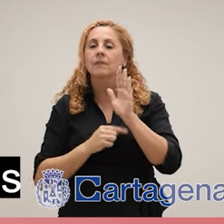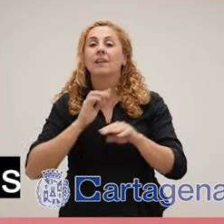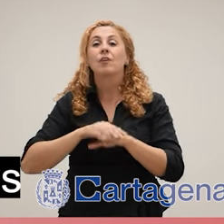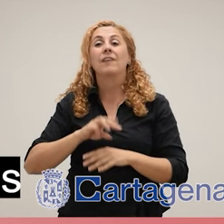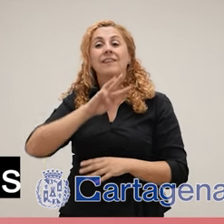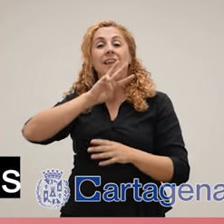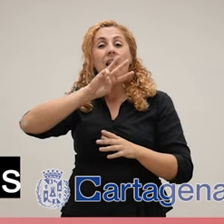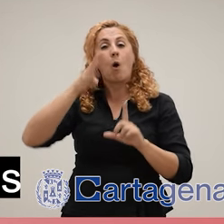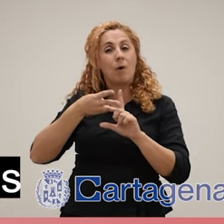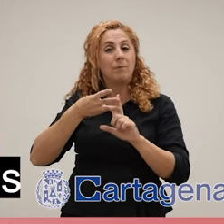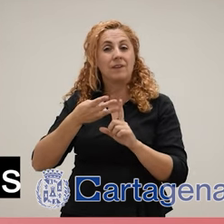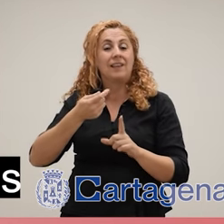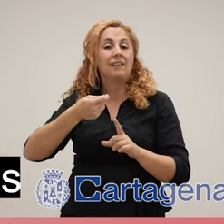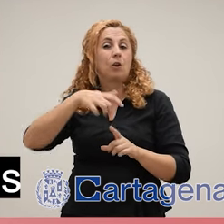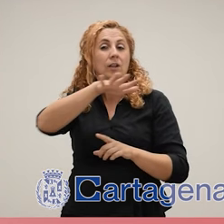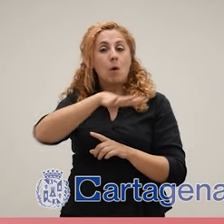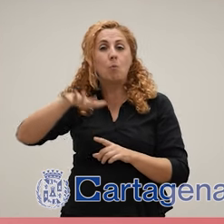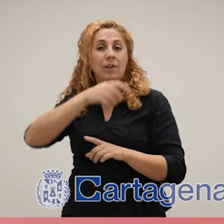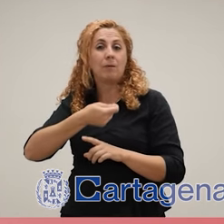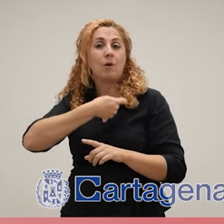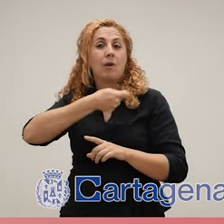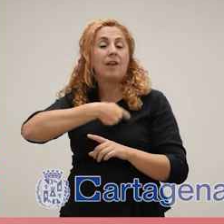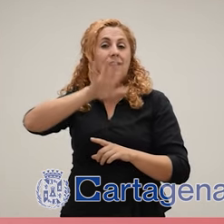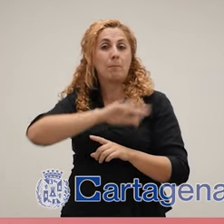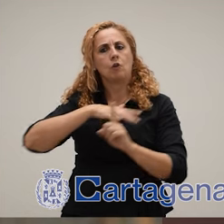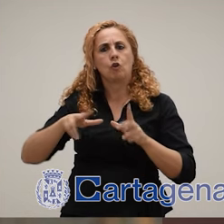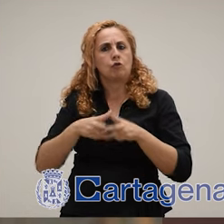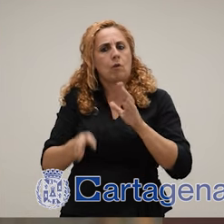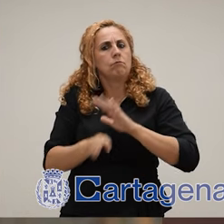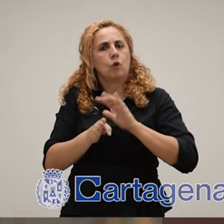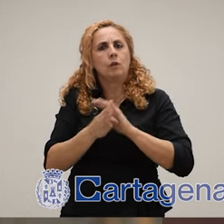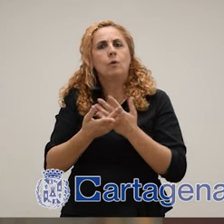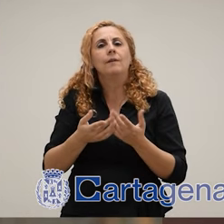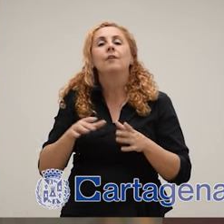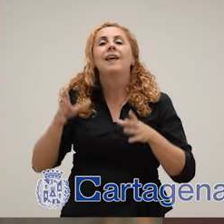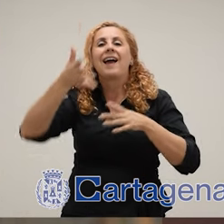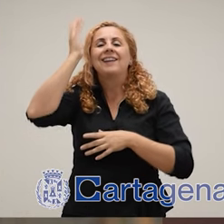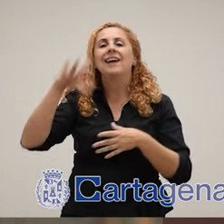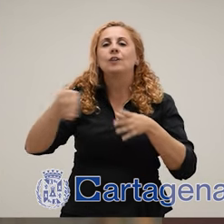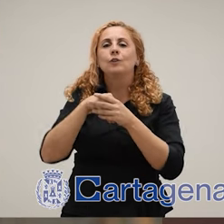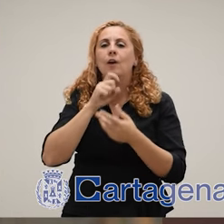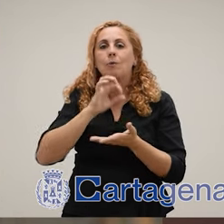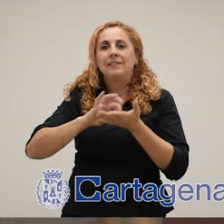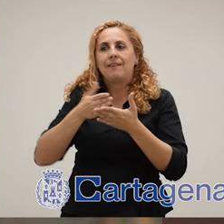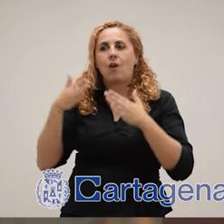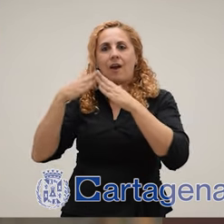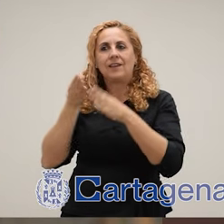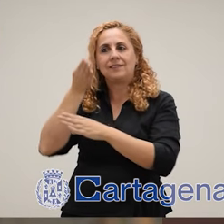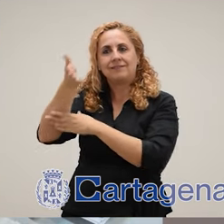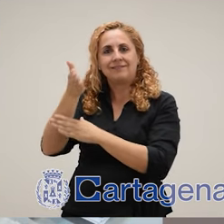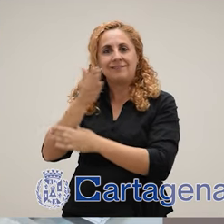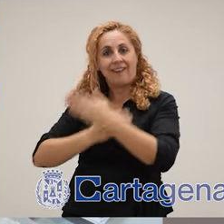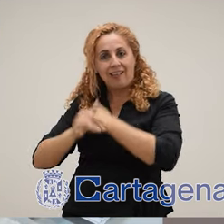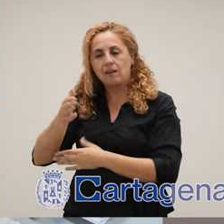único premio de este año a una administración pública. Por supuesto, queda mucho por hacer y por eso